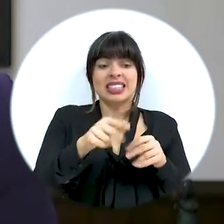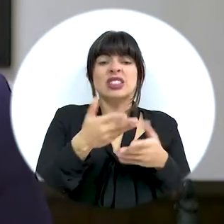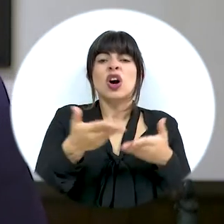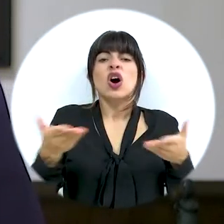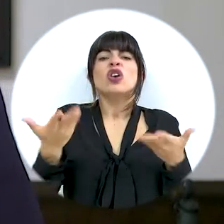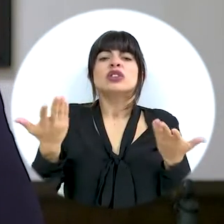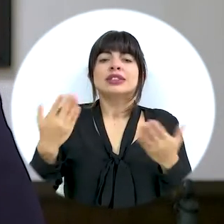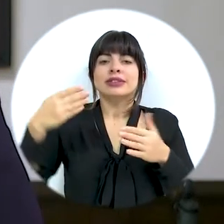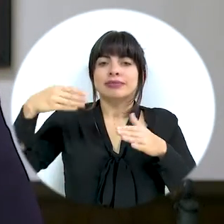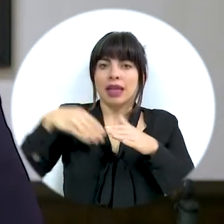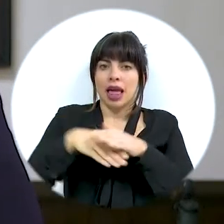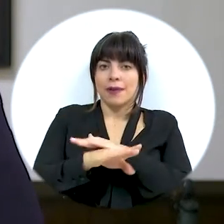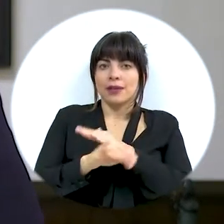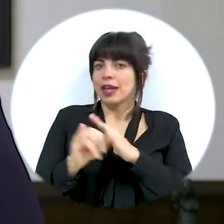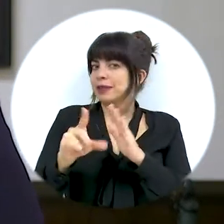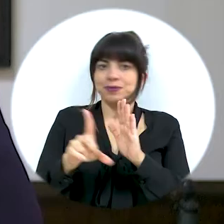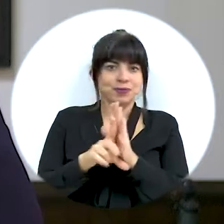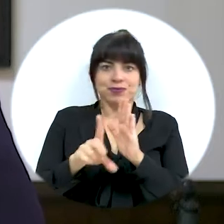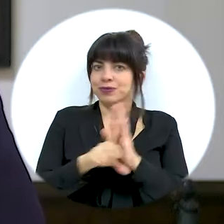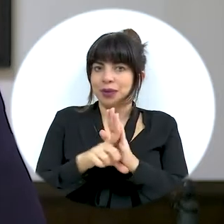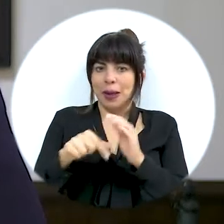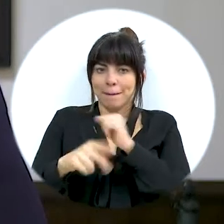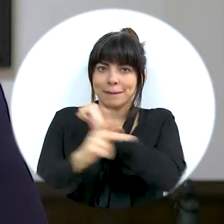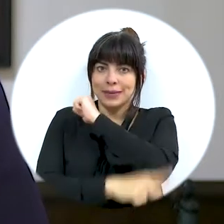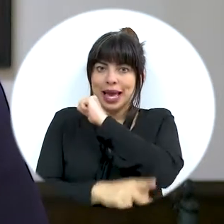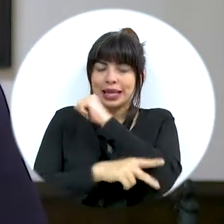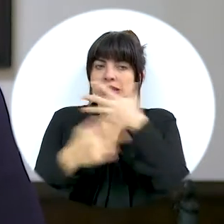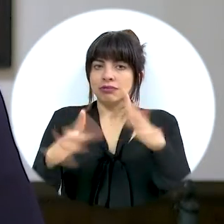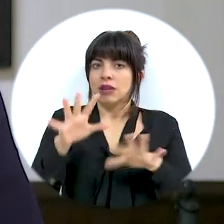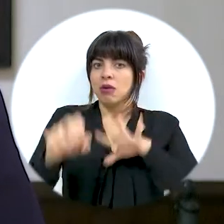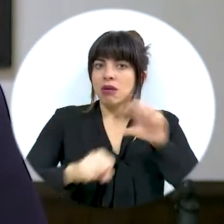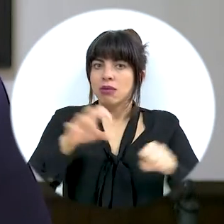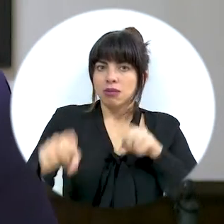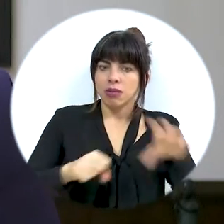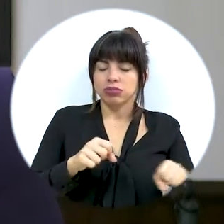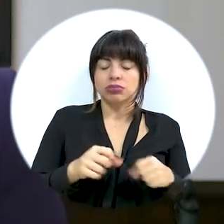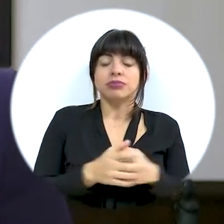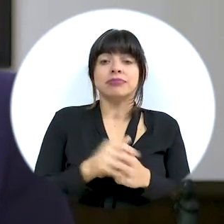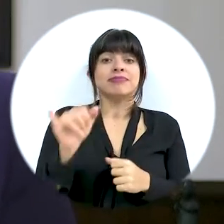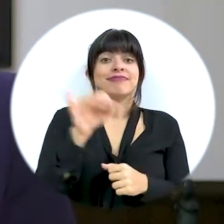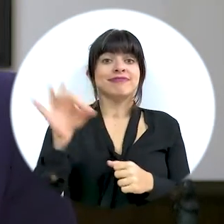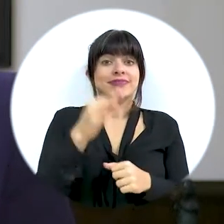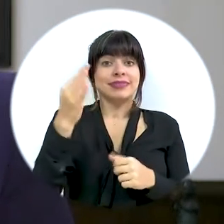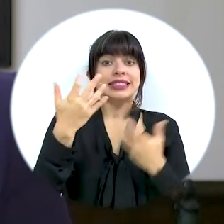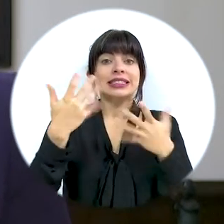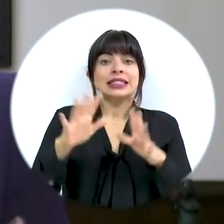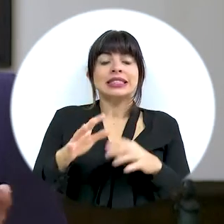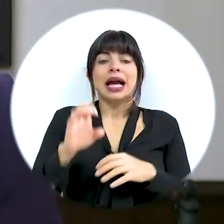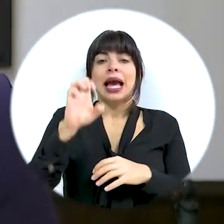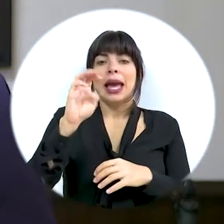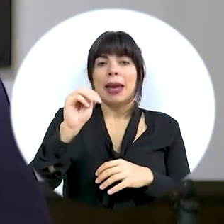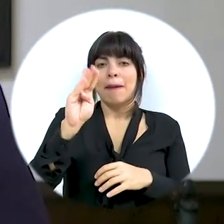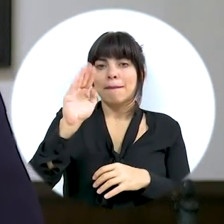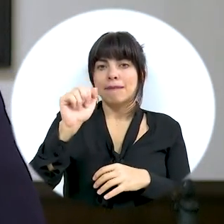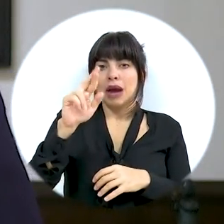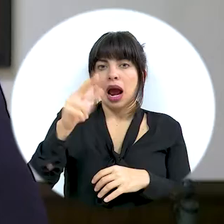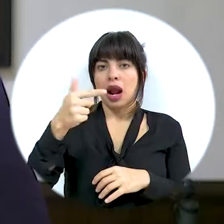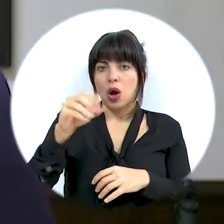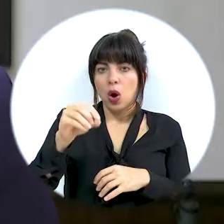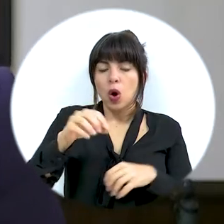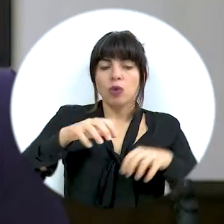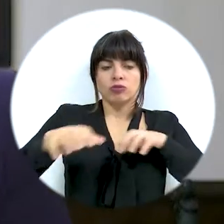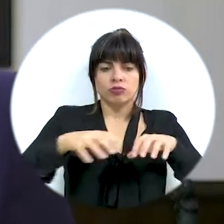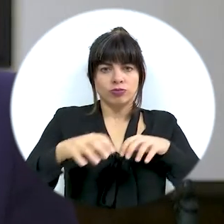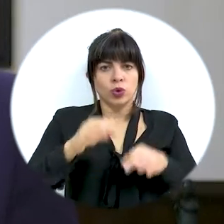que ingresaron de manera irregular al país. De igual forma, efectuamos embargos y acciones